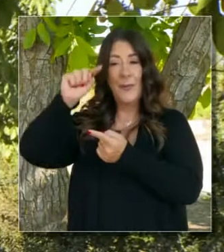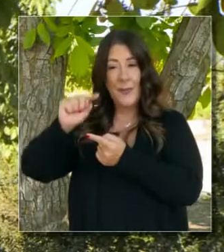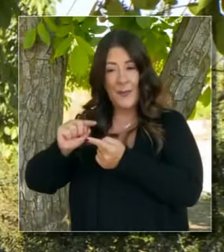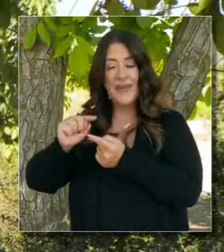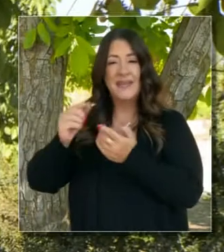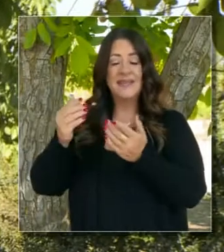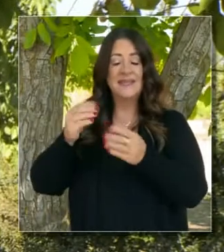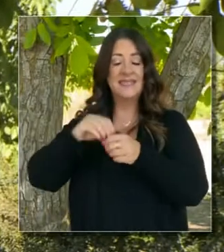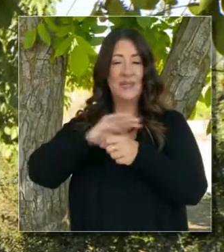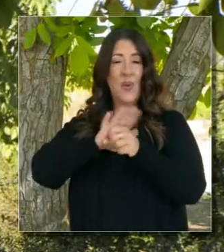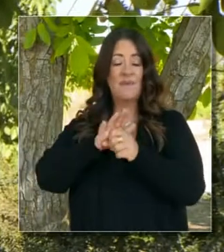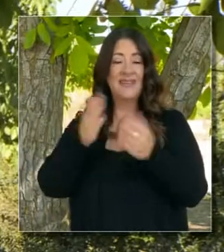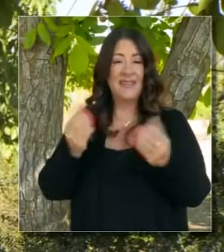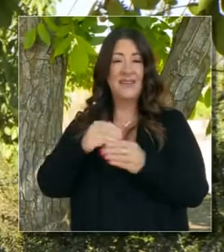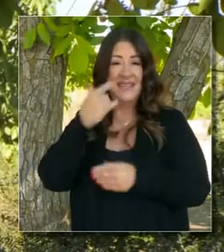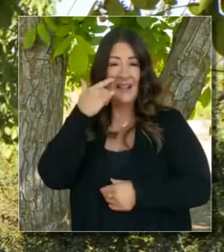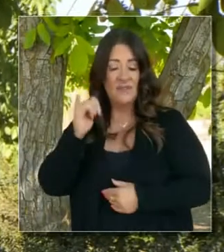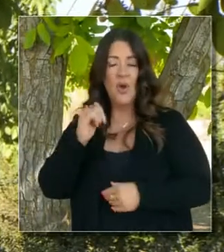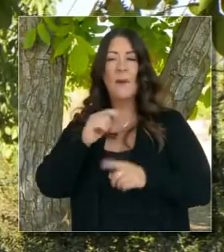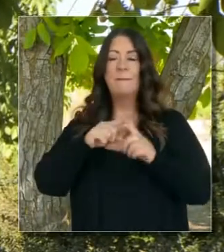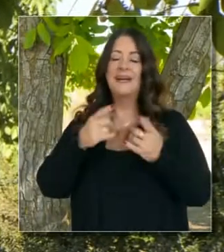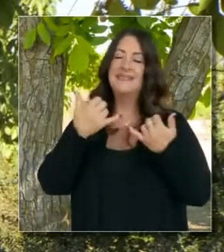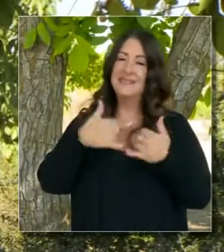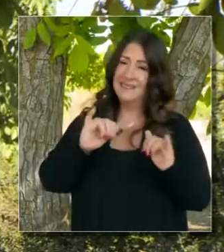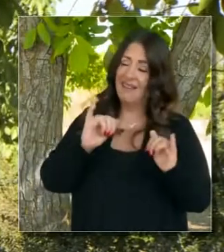a lo largo del estado,